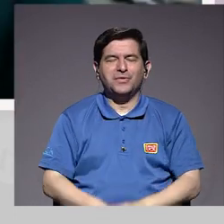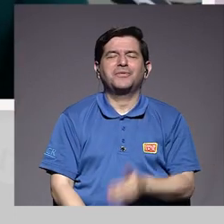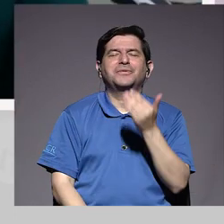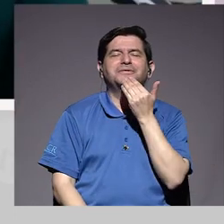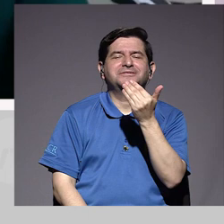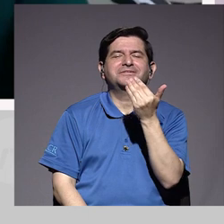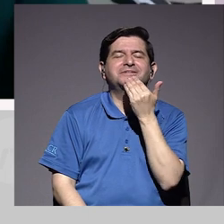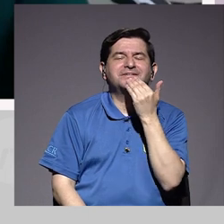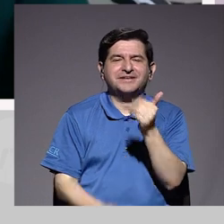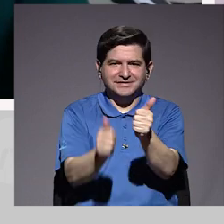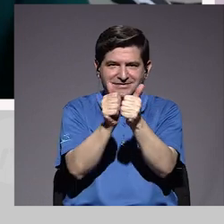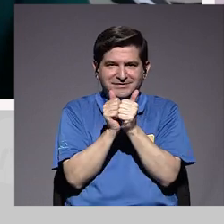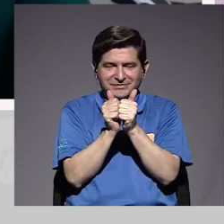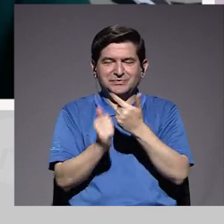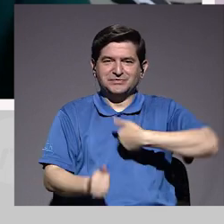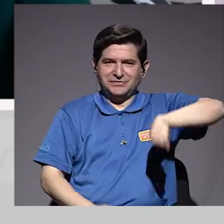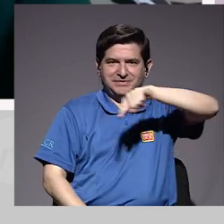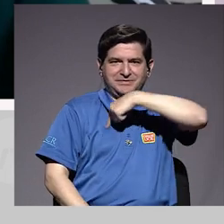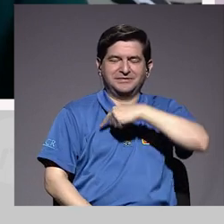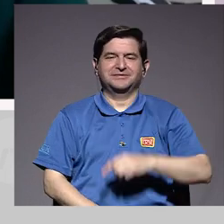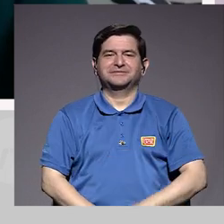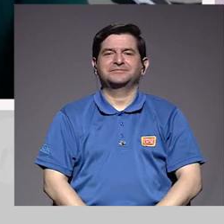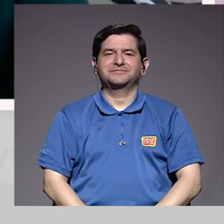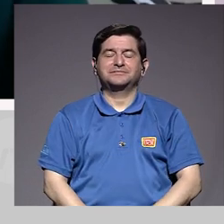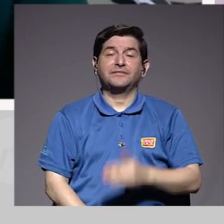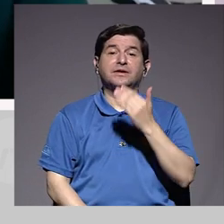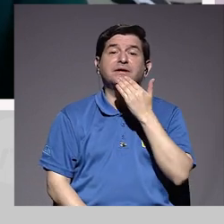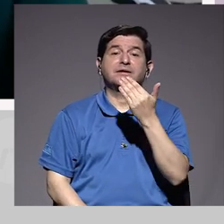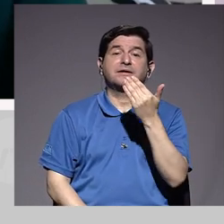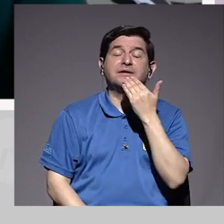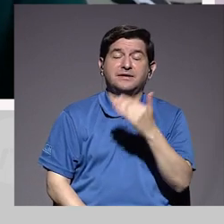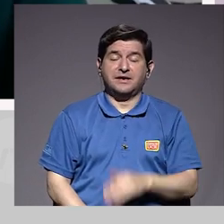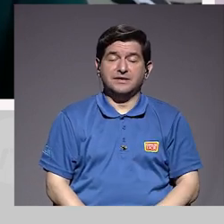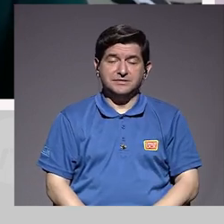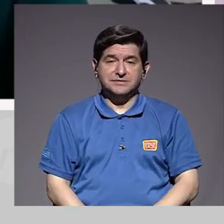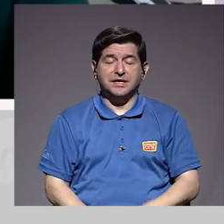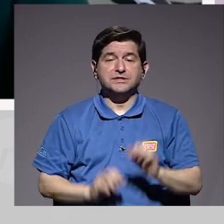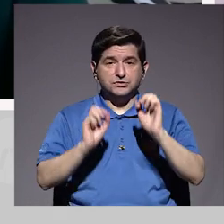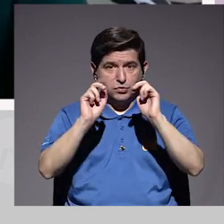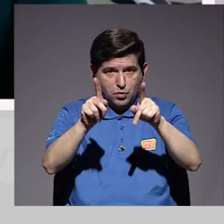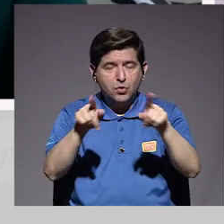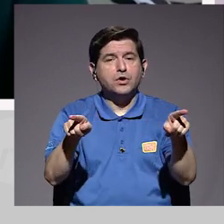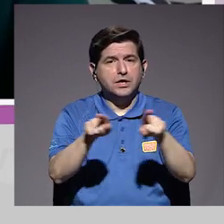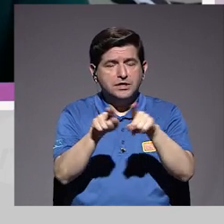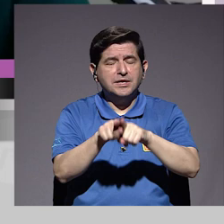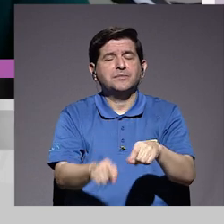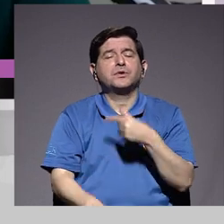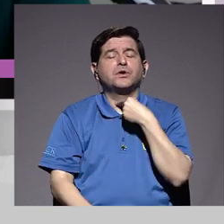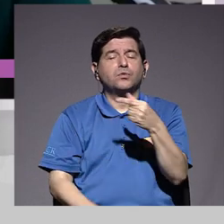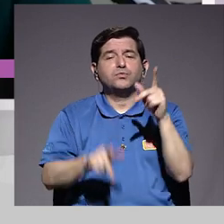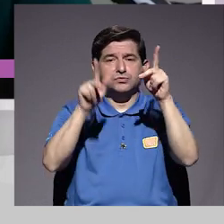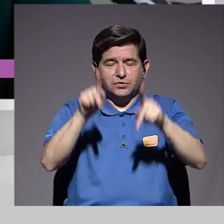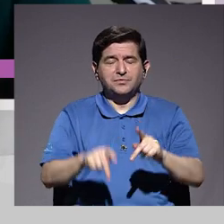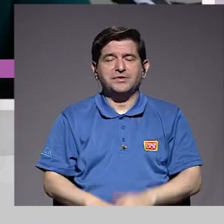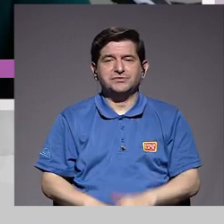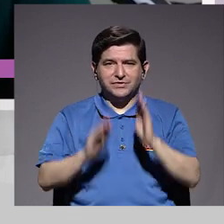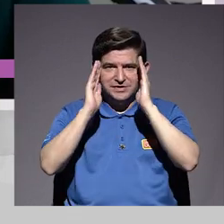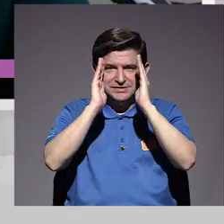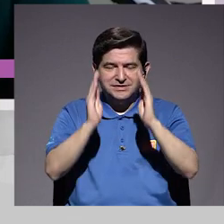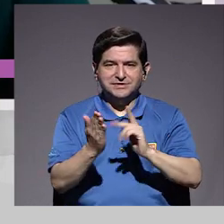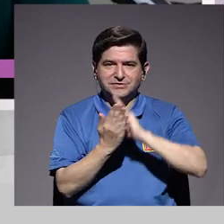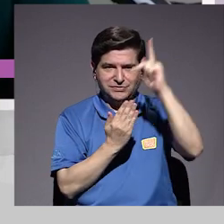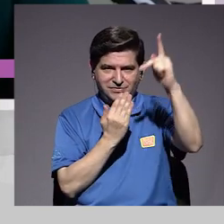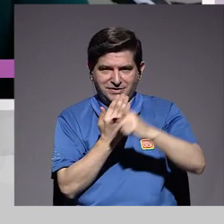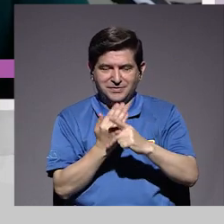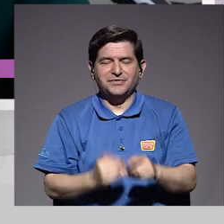estar acá con nosotros. Muchísimas gracias, Gabriela. Gracias por el espacio y también mucho gusto para la gente vivir mejor. Un placer estar con ustedes también el